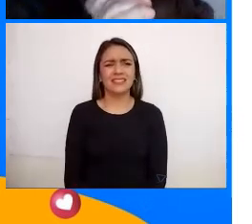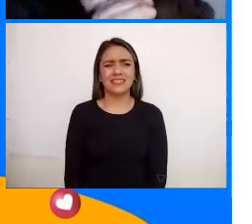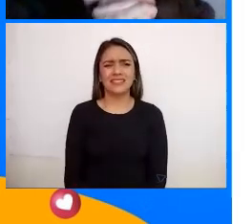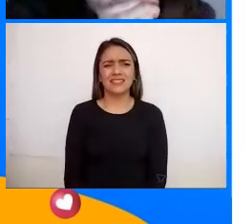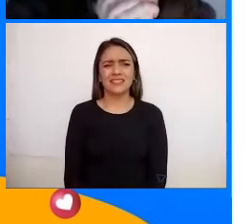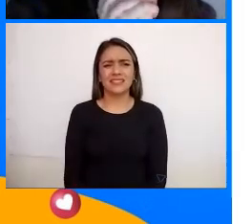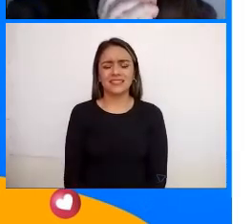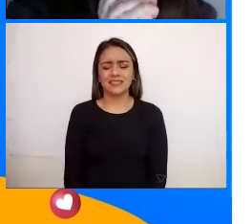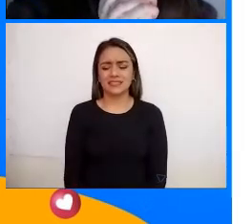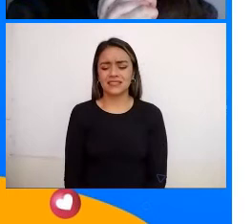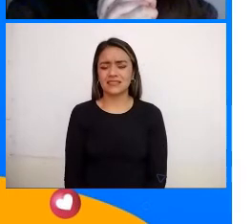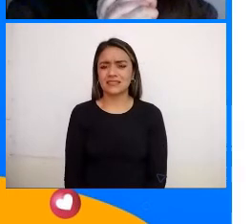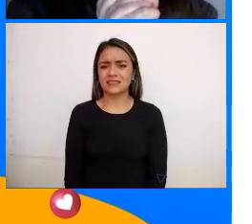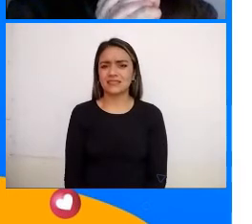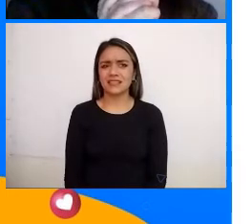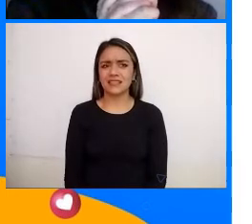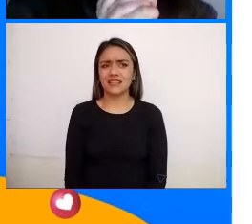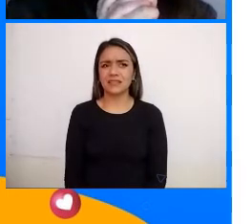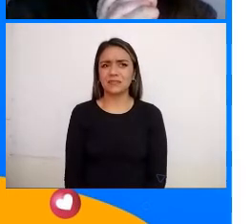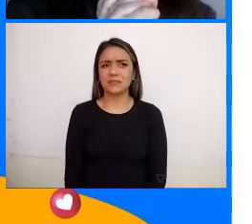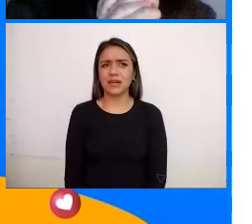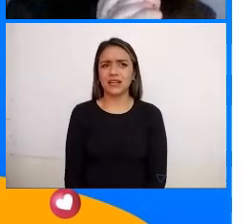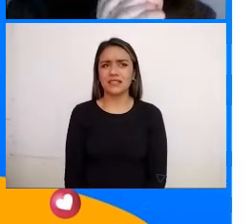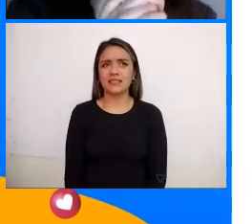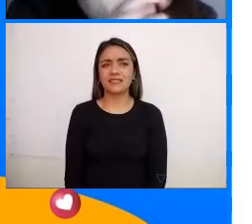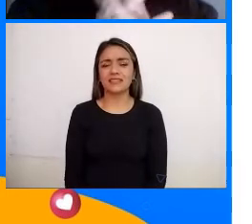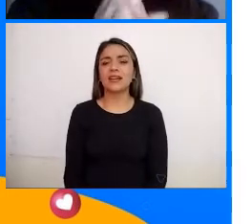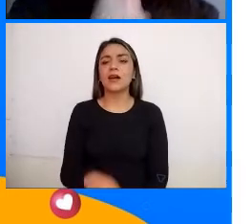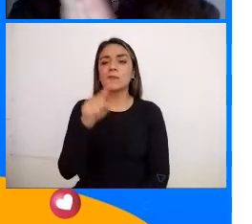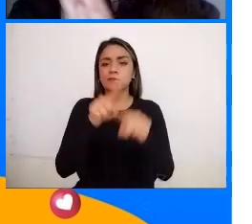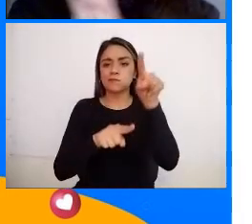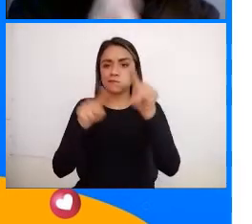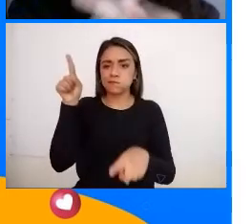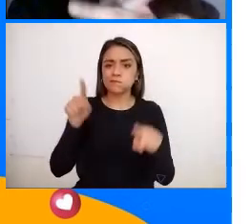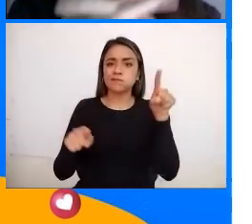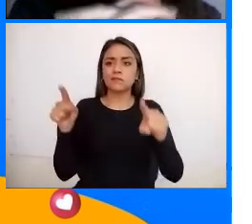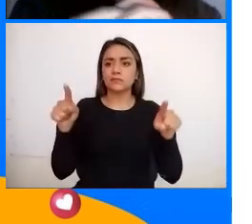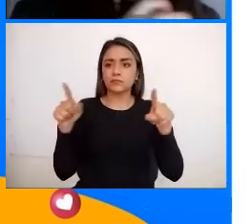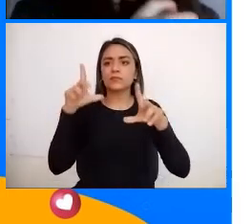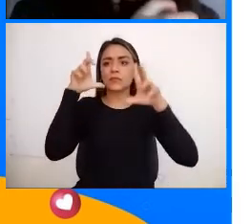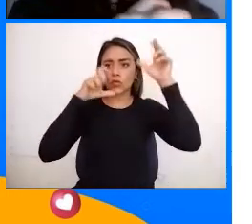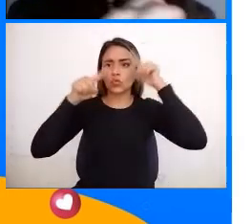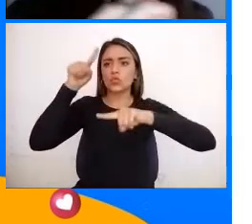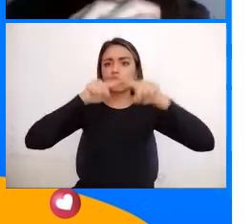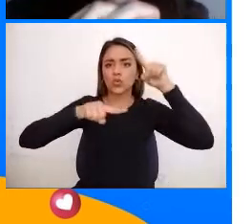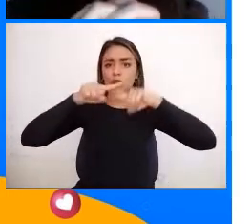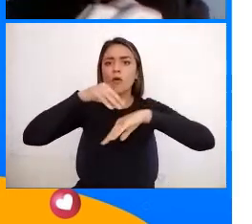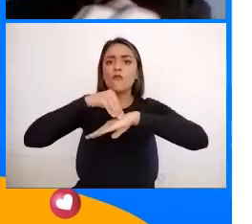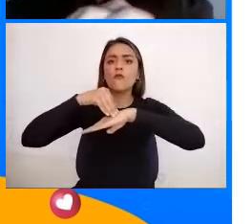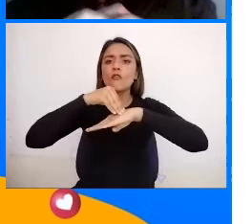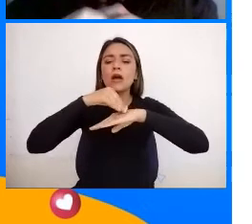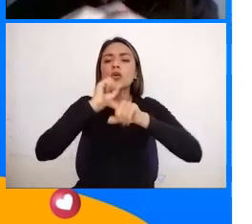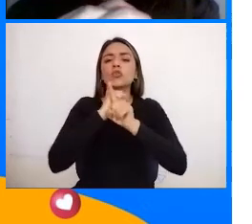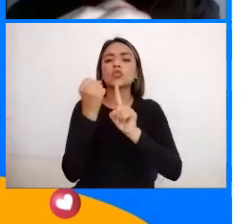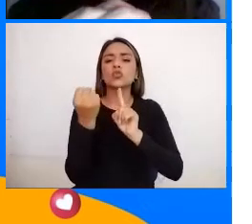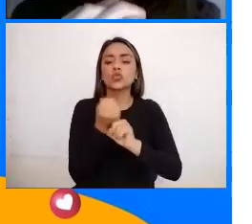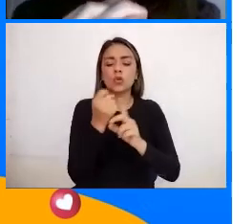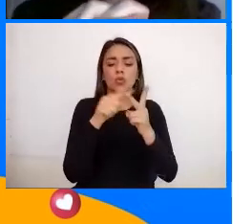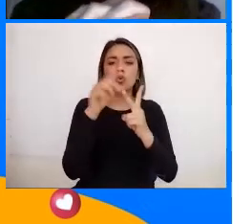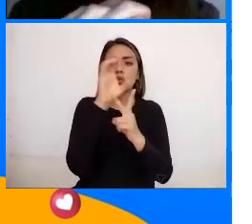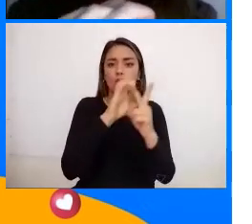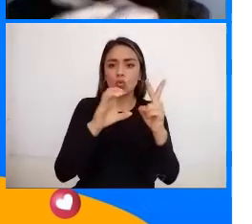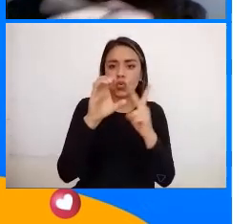Dentro de lo que ustedes han visto ¿Sí? Tenemos presente que el turismo es un fenómeno social, cultural y